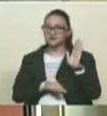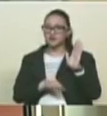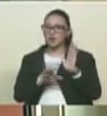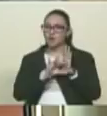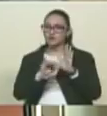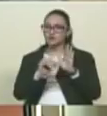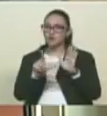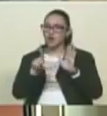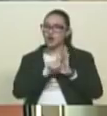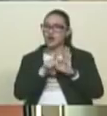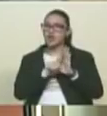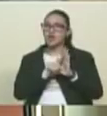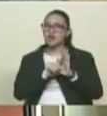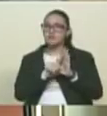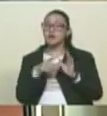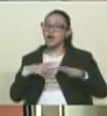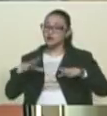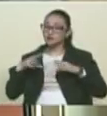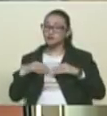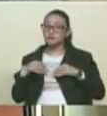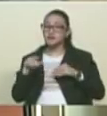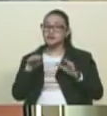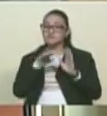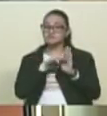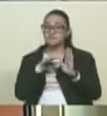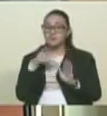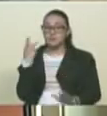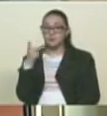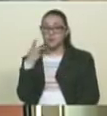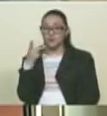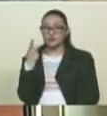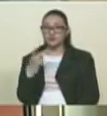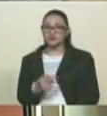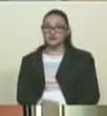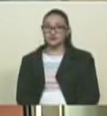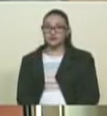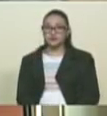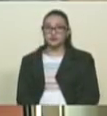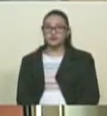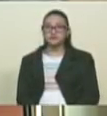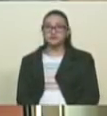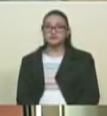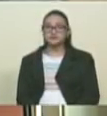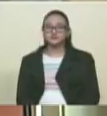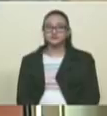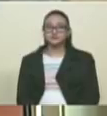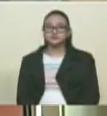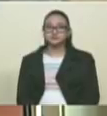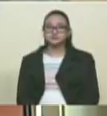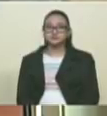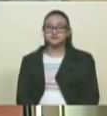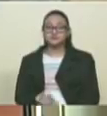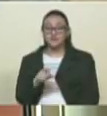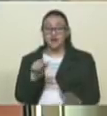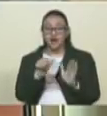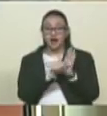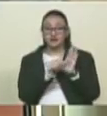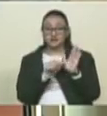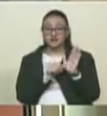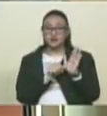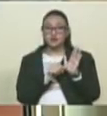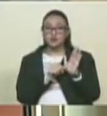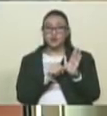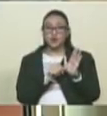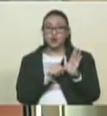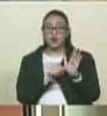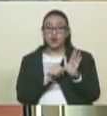Constitución y en las leyes para asumir la posición como partido político. Entonces, basados en estos artículos del Código